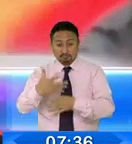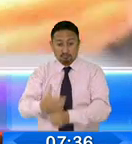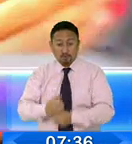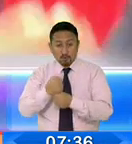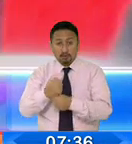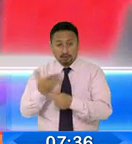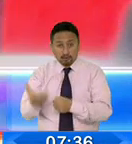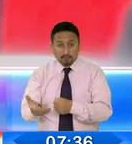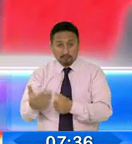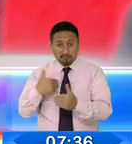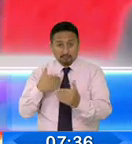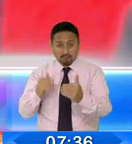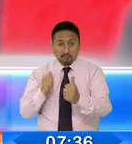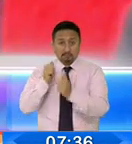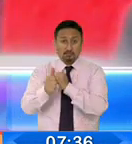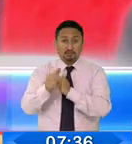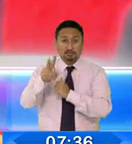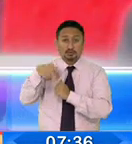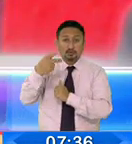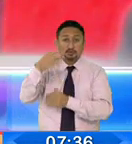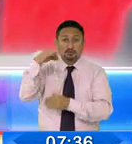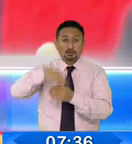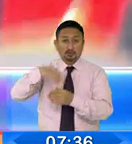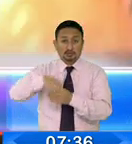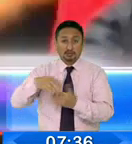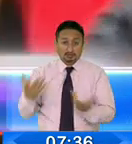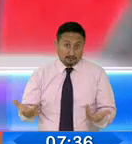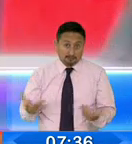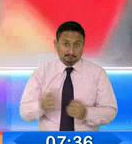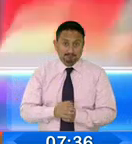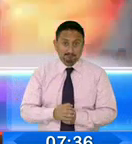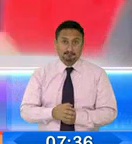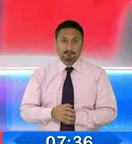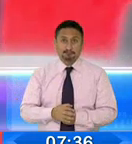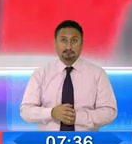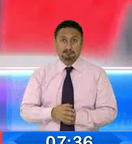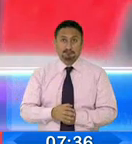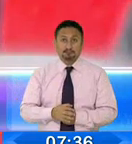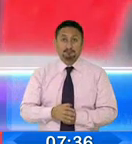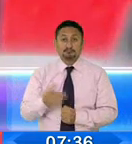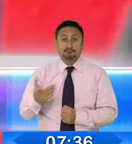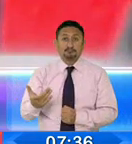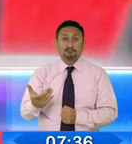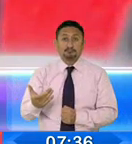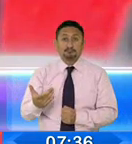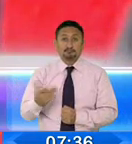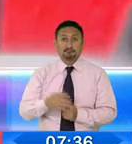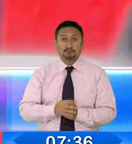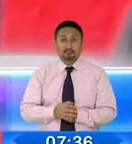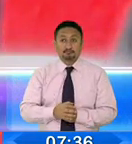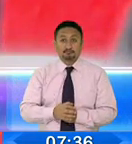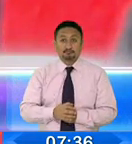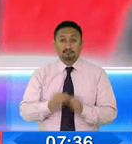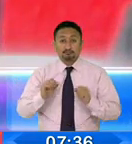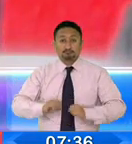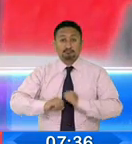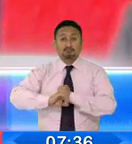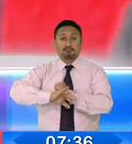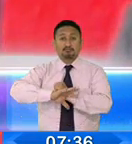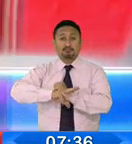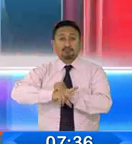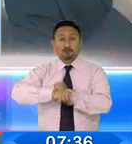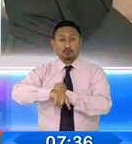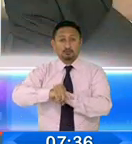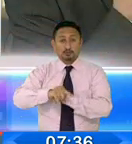eso, prácticamente estamos en la segunda vuelta. Y de largo, de largo, porque además el fraude no solamente es en el